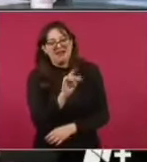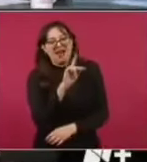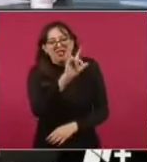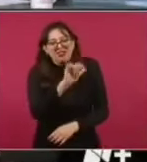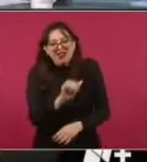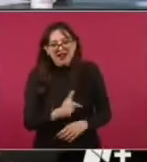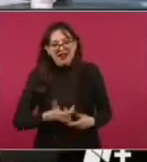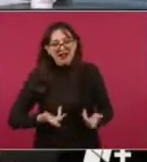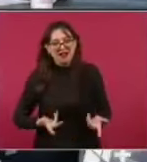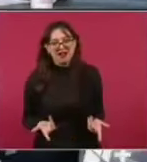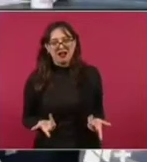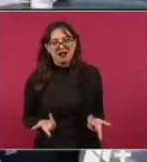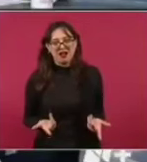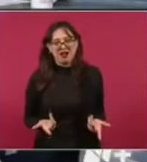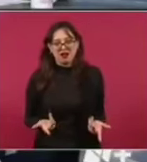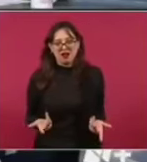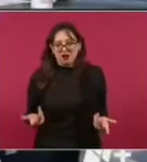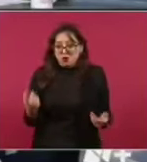Entonces, esto... ¿Una tonelada?